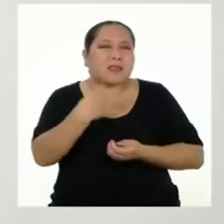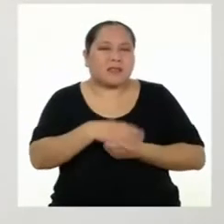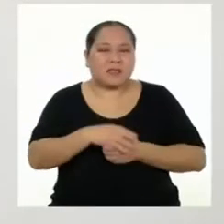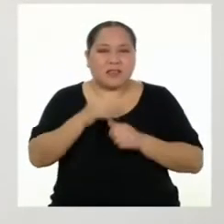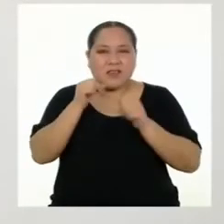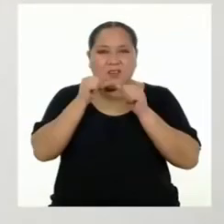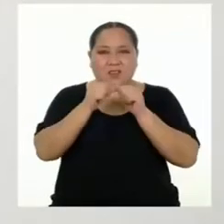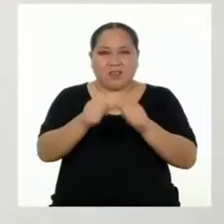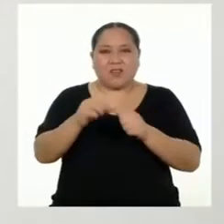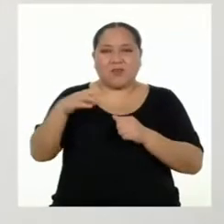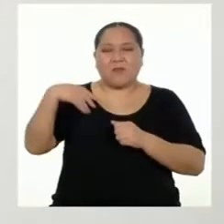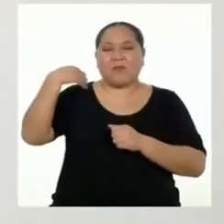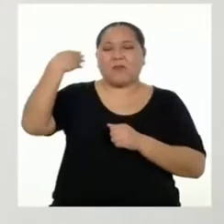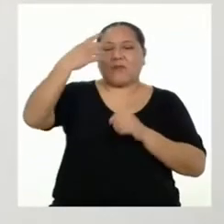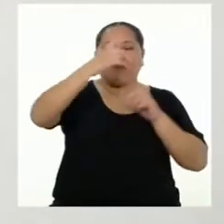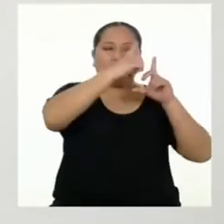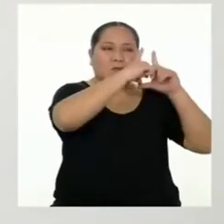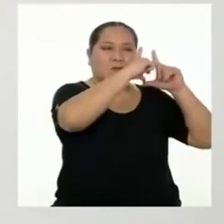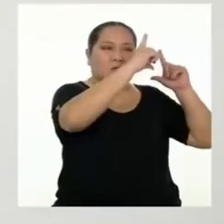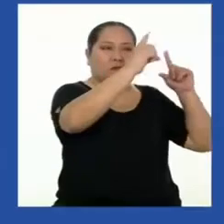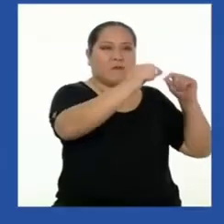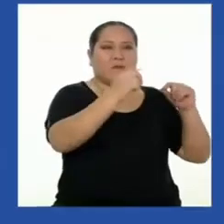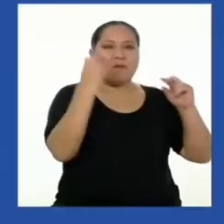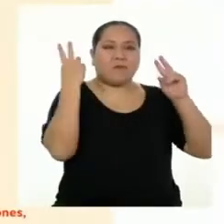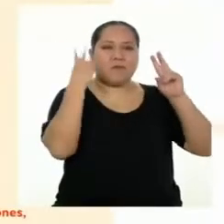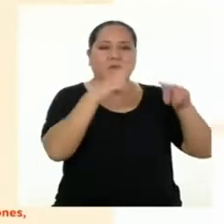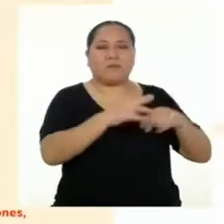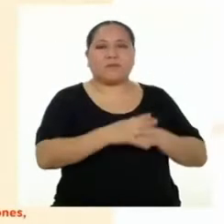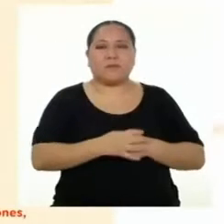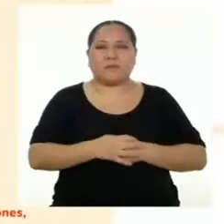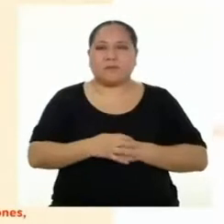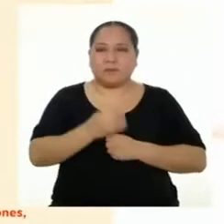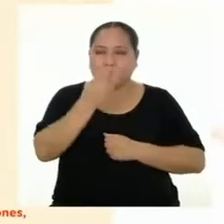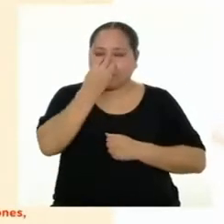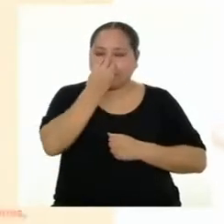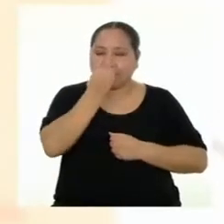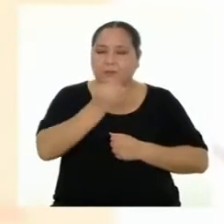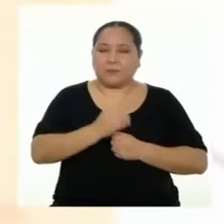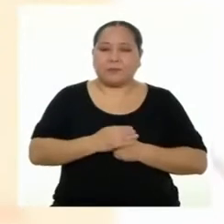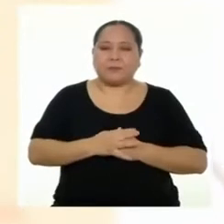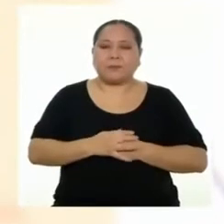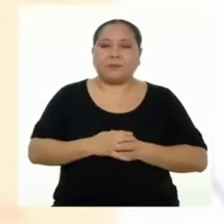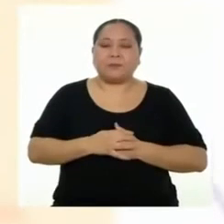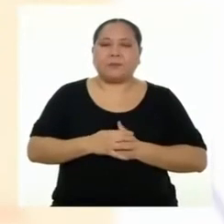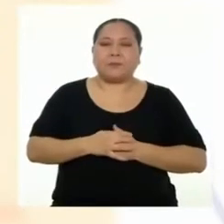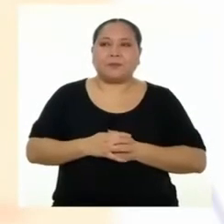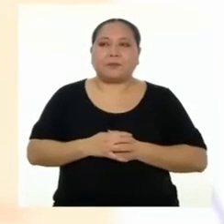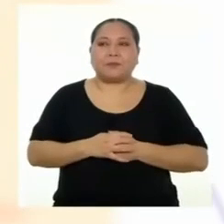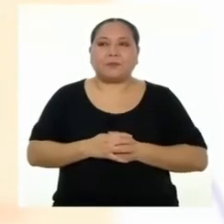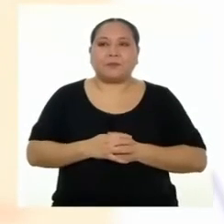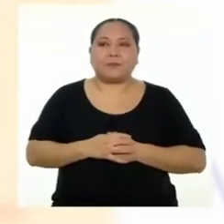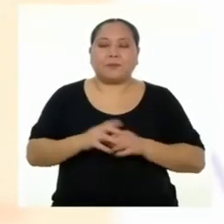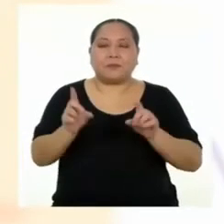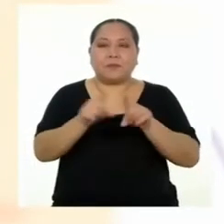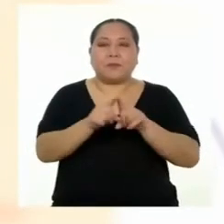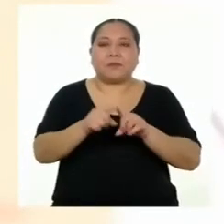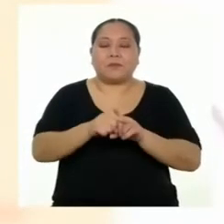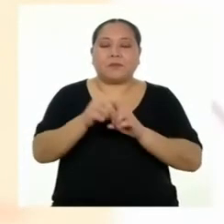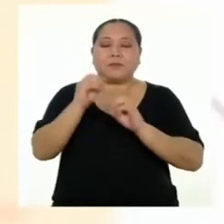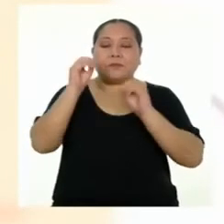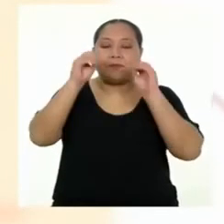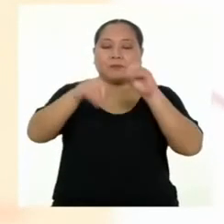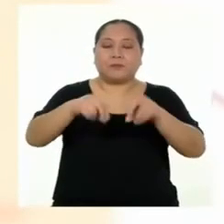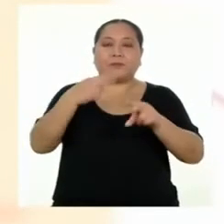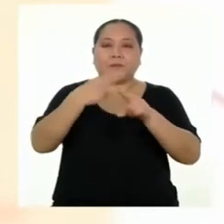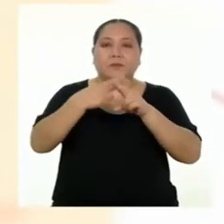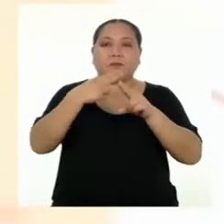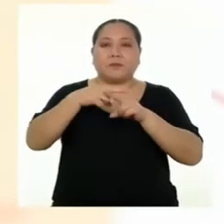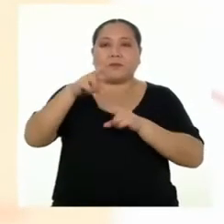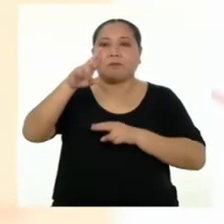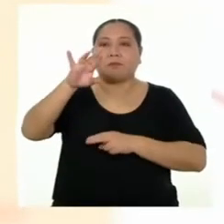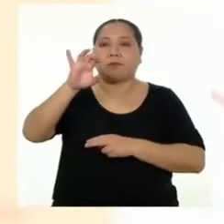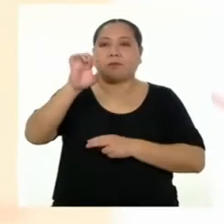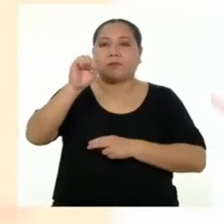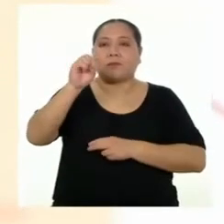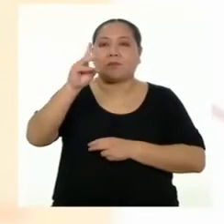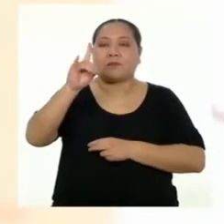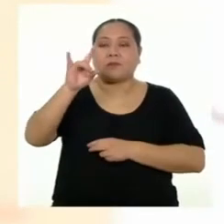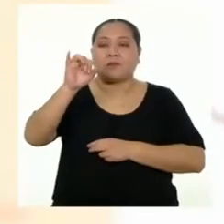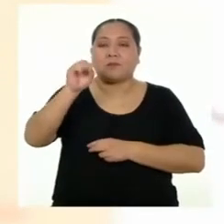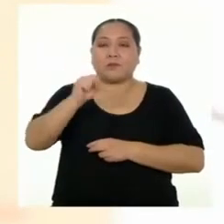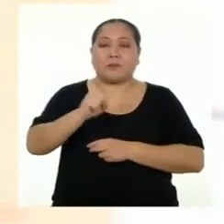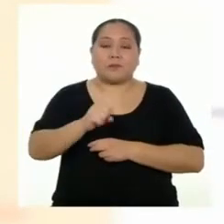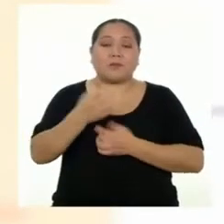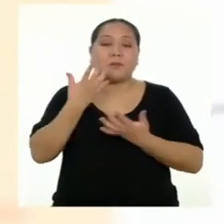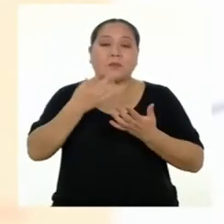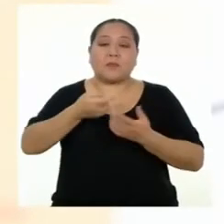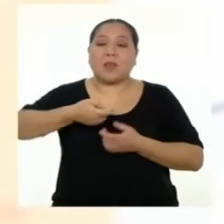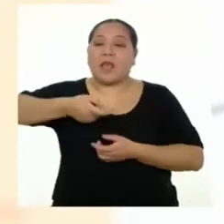Continuemos con el siguiente párrafo y veamos. También se considera residuos aquellos que siendo líquido